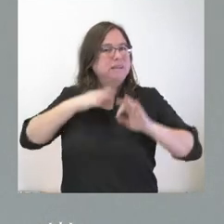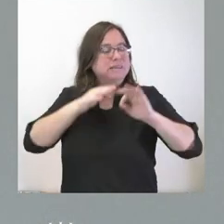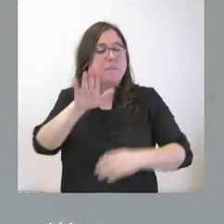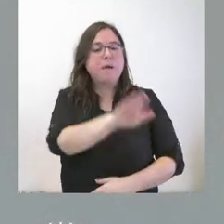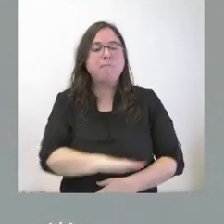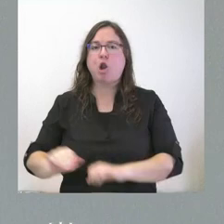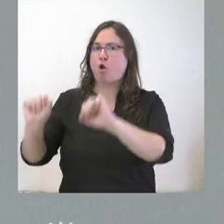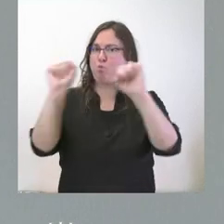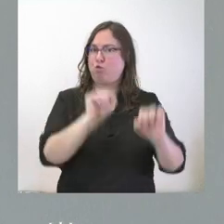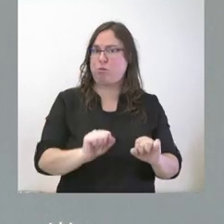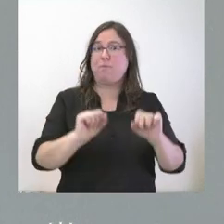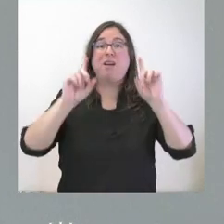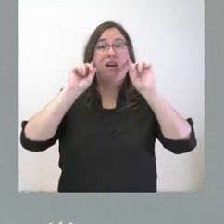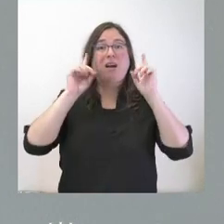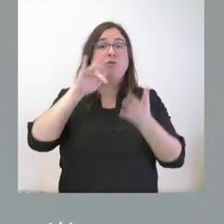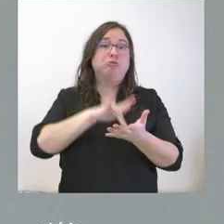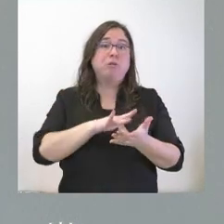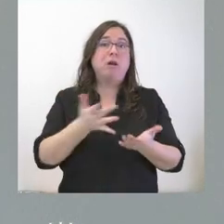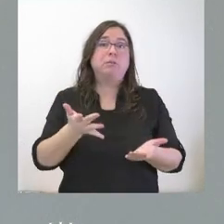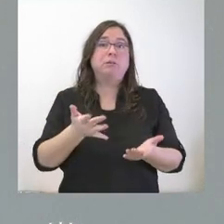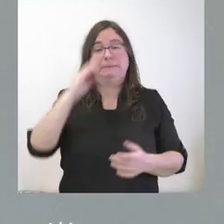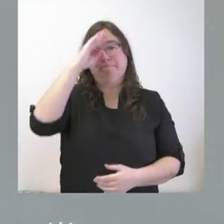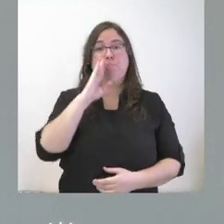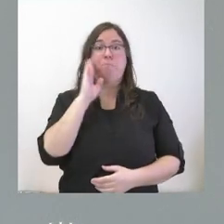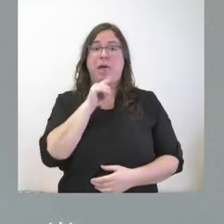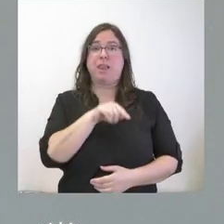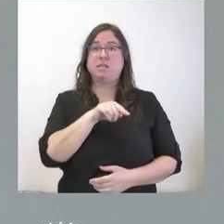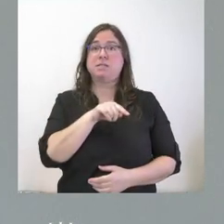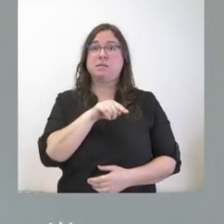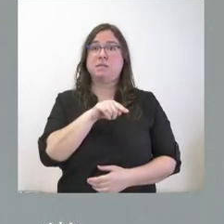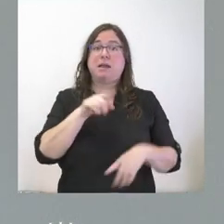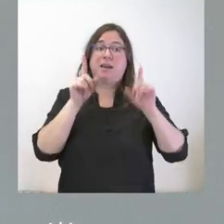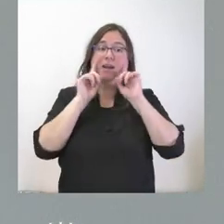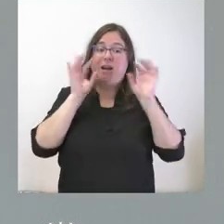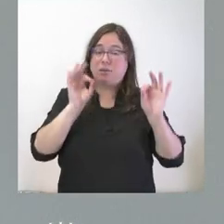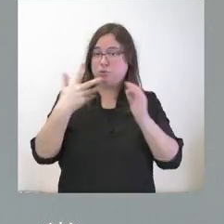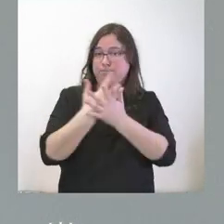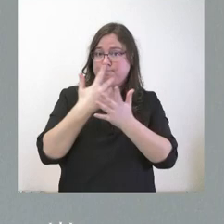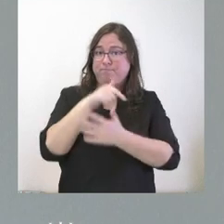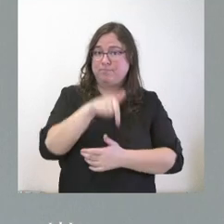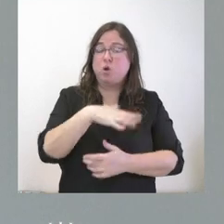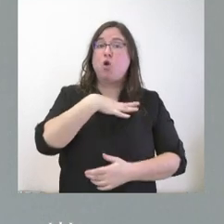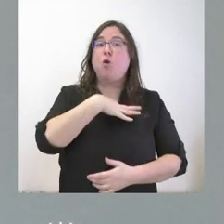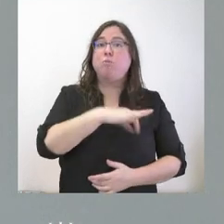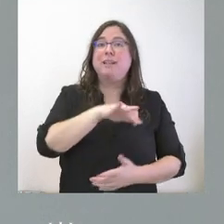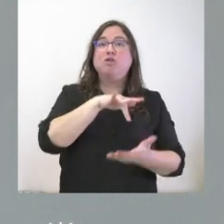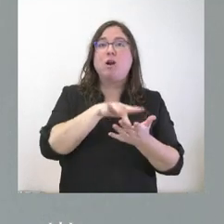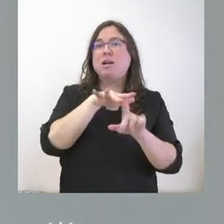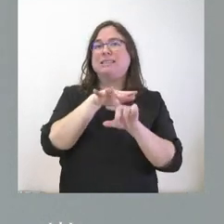menores. En este caso, pues son padres que, en el caso concreto que usted señala, se pueden haber visto